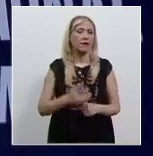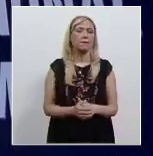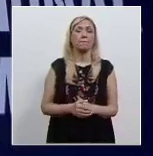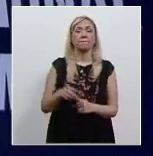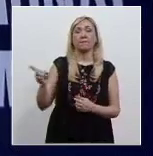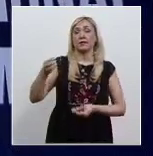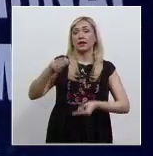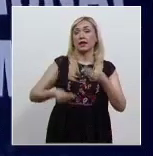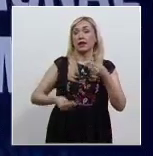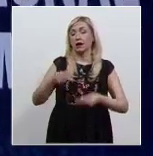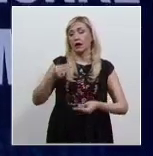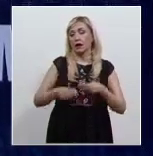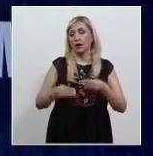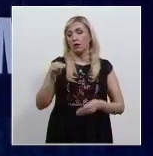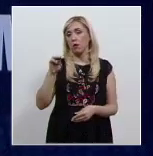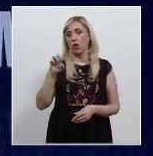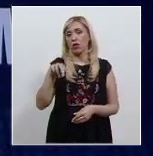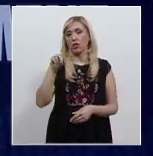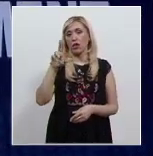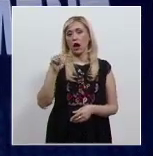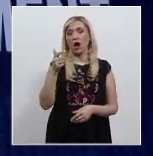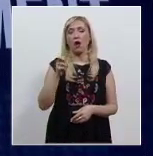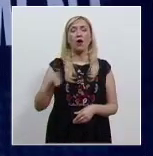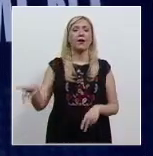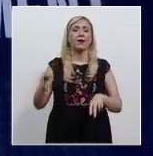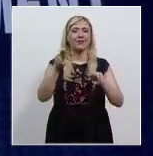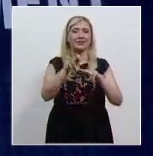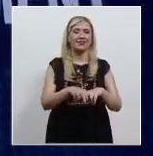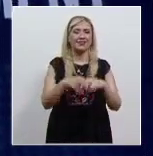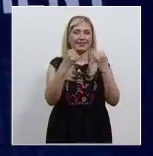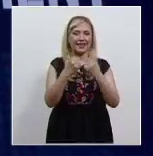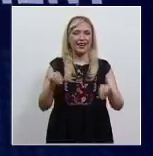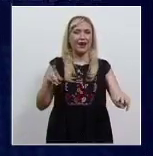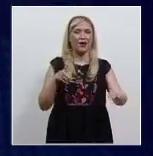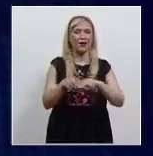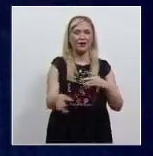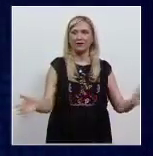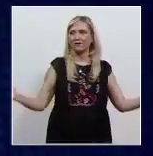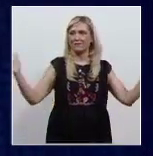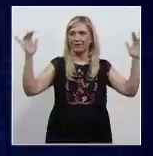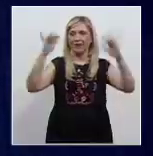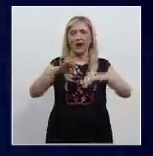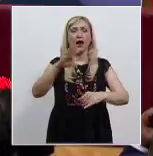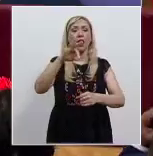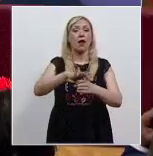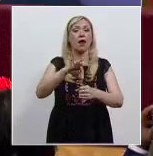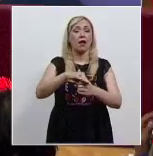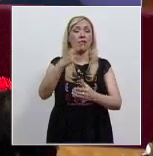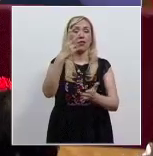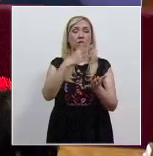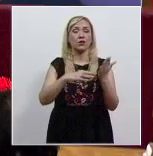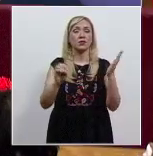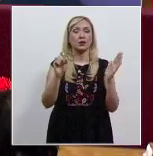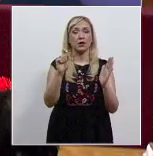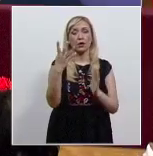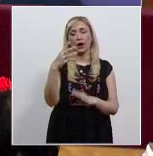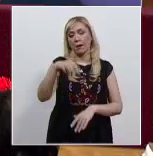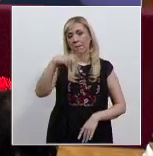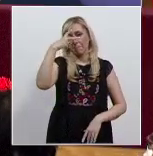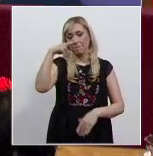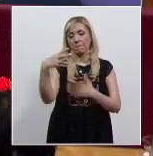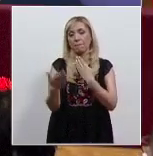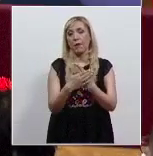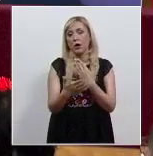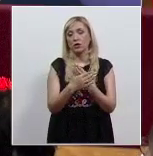magistrado Reyes Rodríguez Mondragón participó en la inauguración del encuentro Elecciones 2024 en México, Acompañamiento